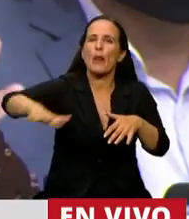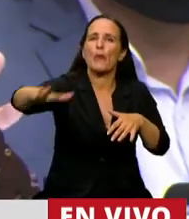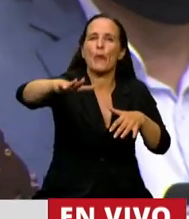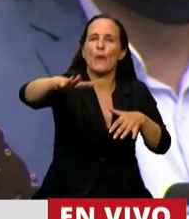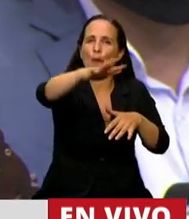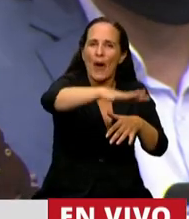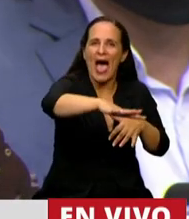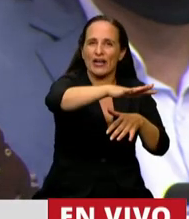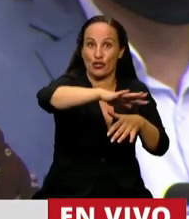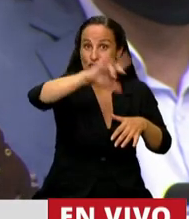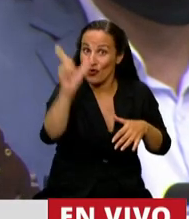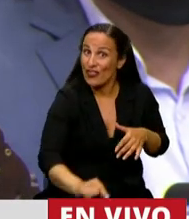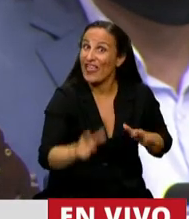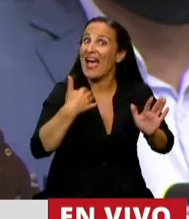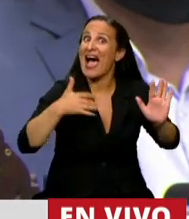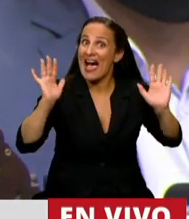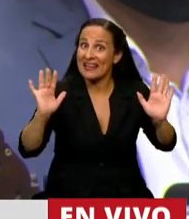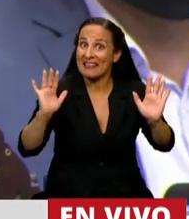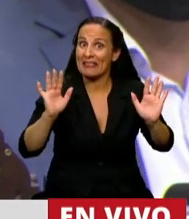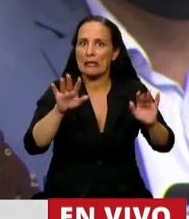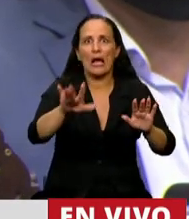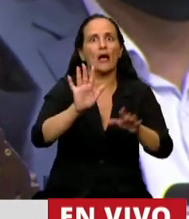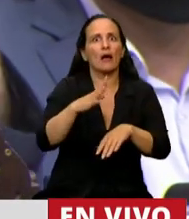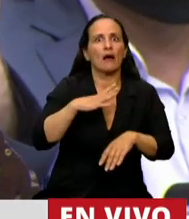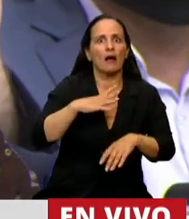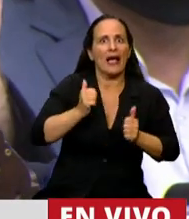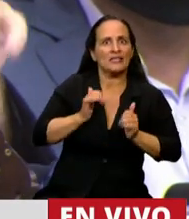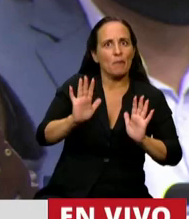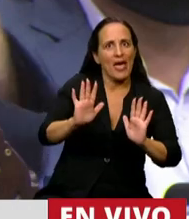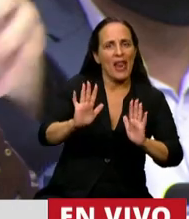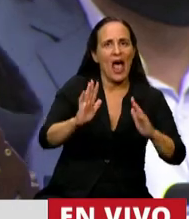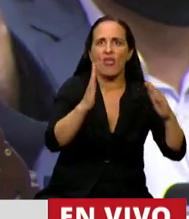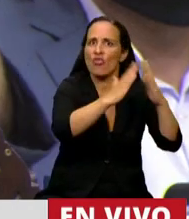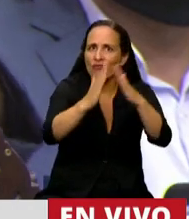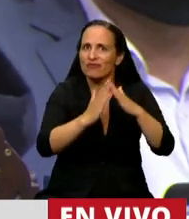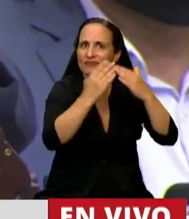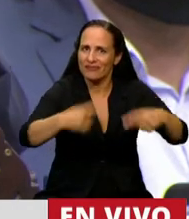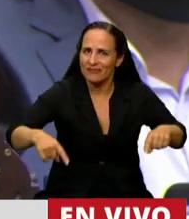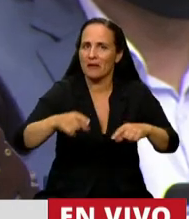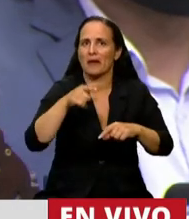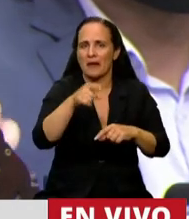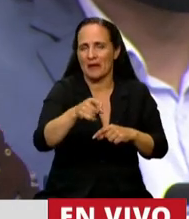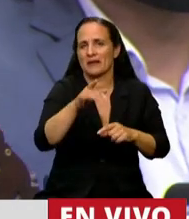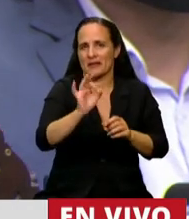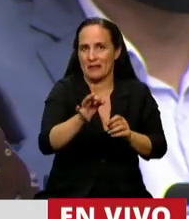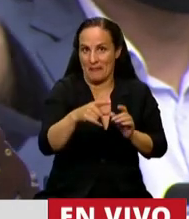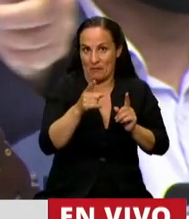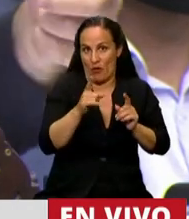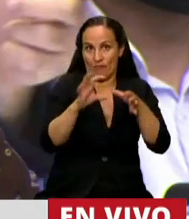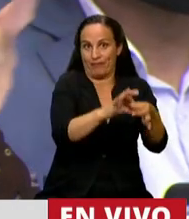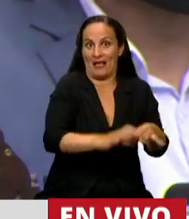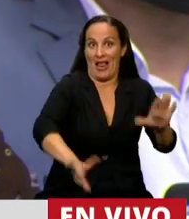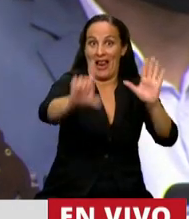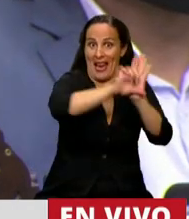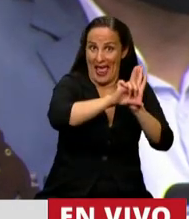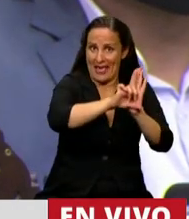lo largo y a lo ancho de toda la Argentina que están esperando por un hábitat. Todo esto que significa el establecimiento de esta ley. Y también